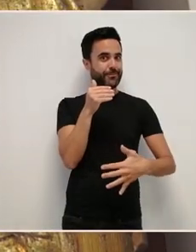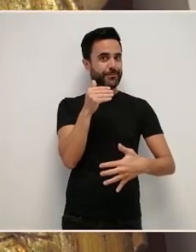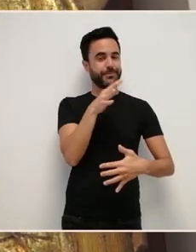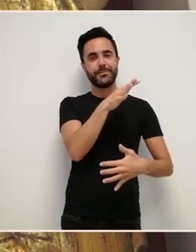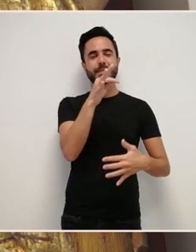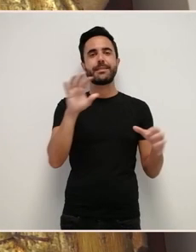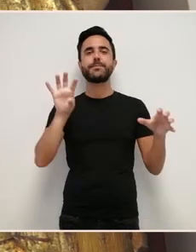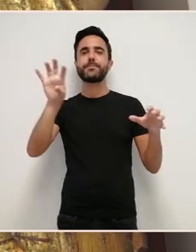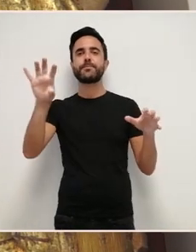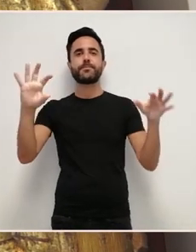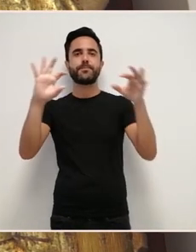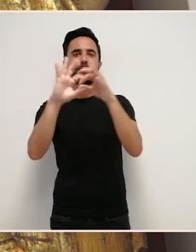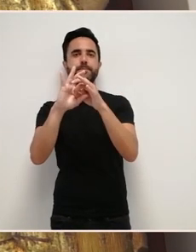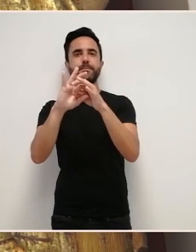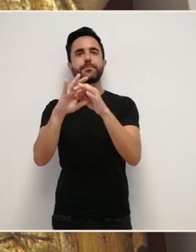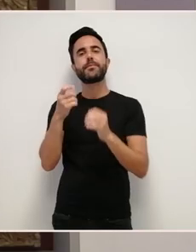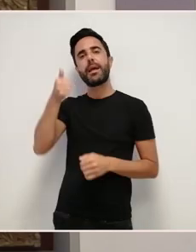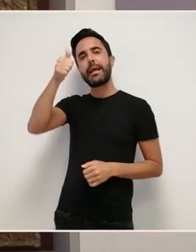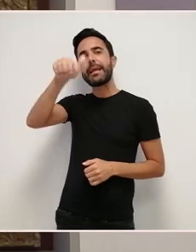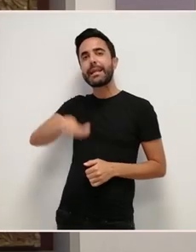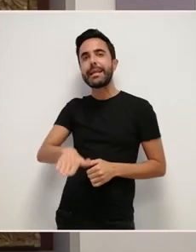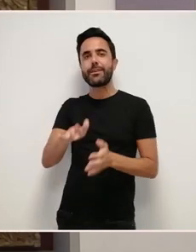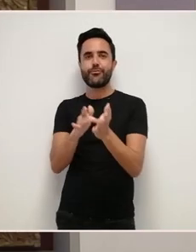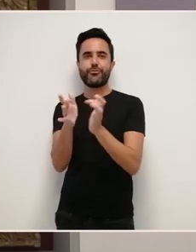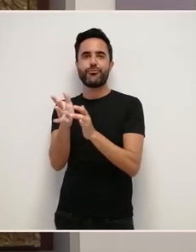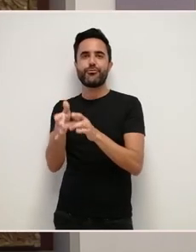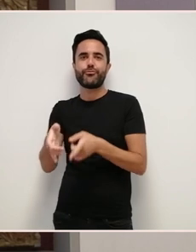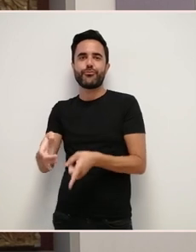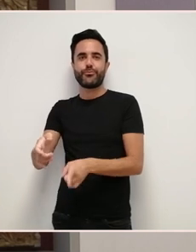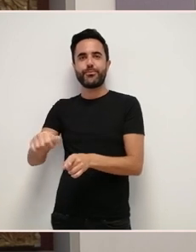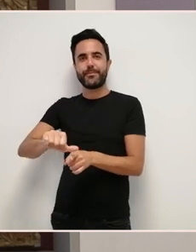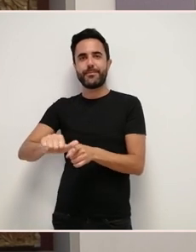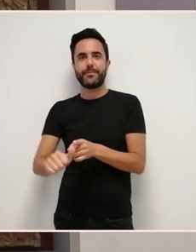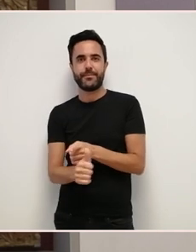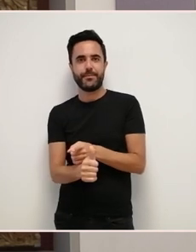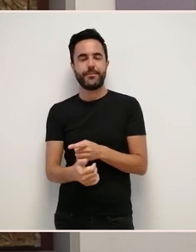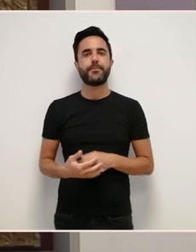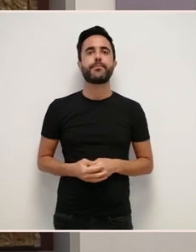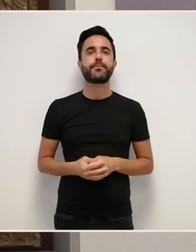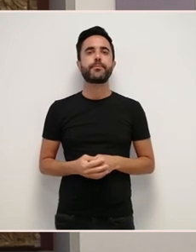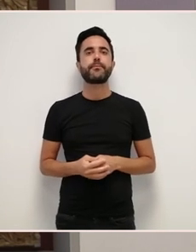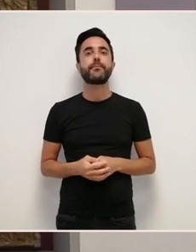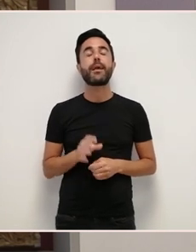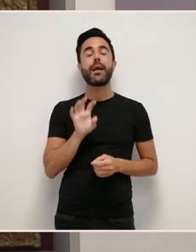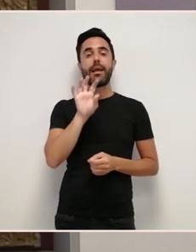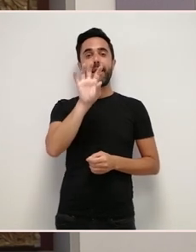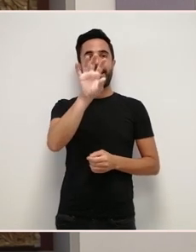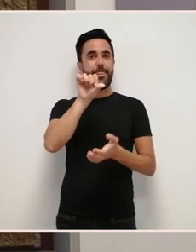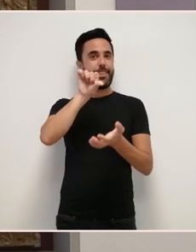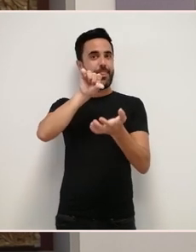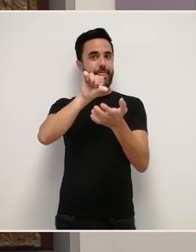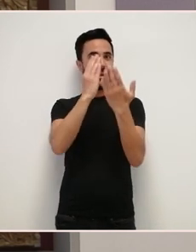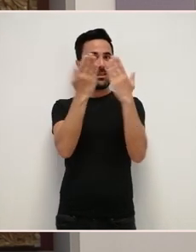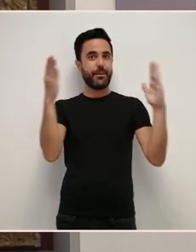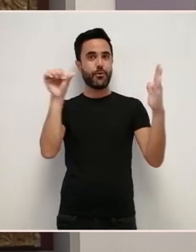a da circuncisión de Xexus En o medio, entre estas dúas escenas, no punto central do retablo